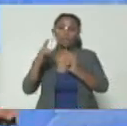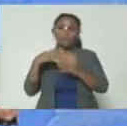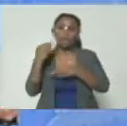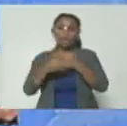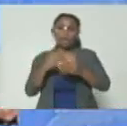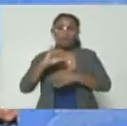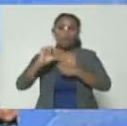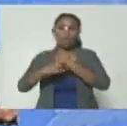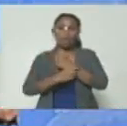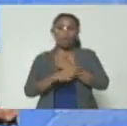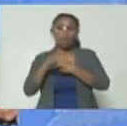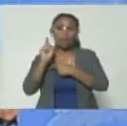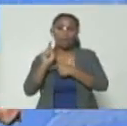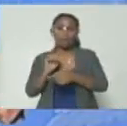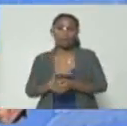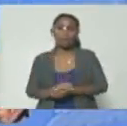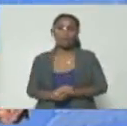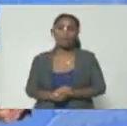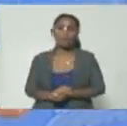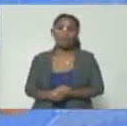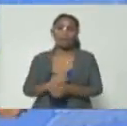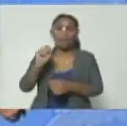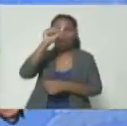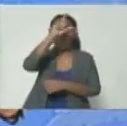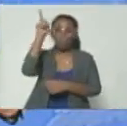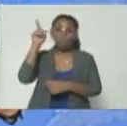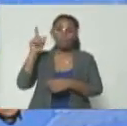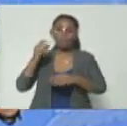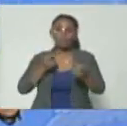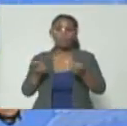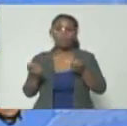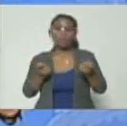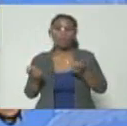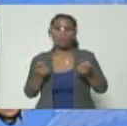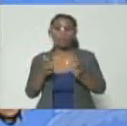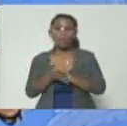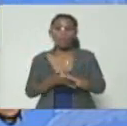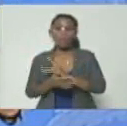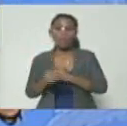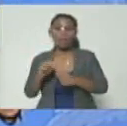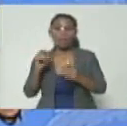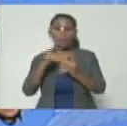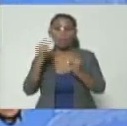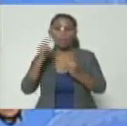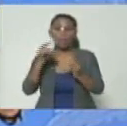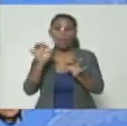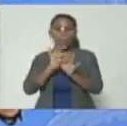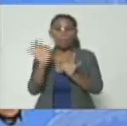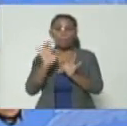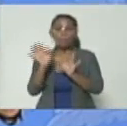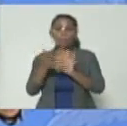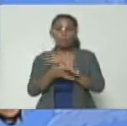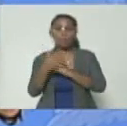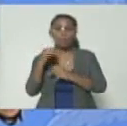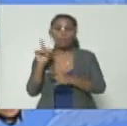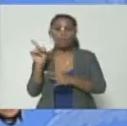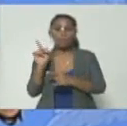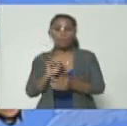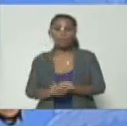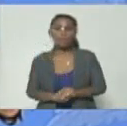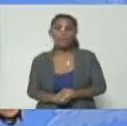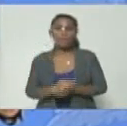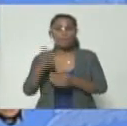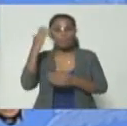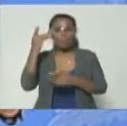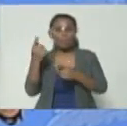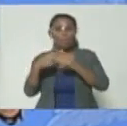Guaidó se maneja en la plataforma cripto que Leopoldo López se maneja en plataforma cripto y sabemos otras cosas que